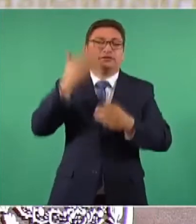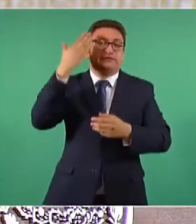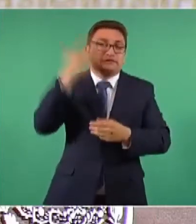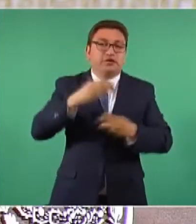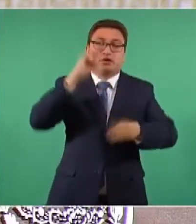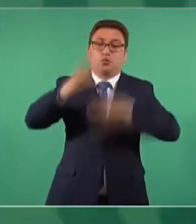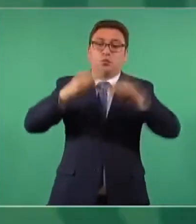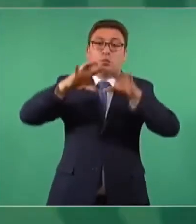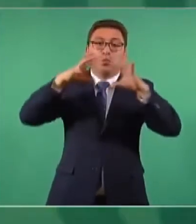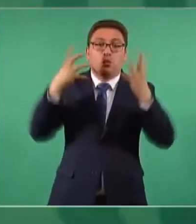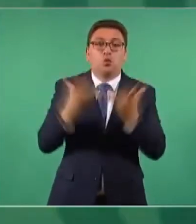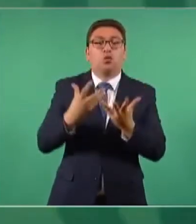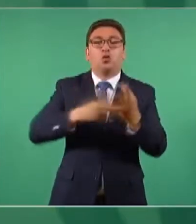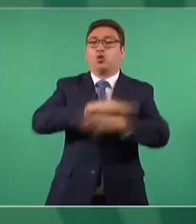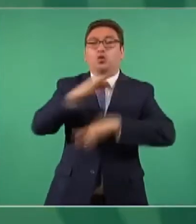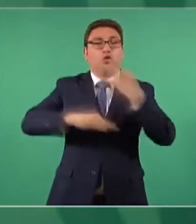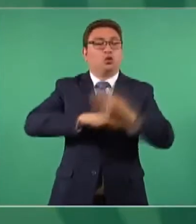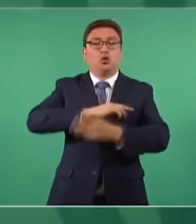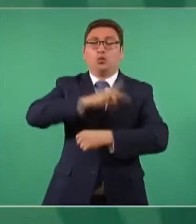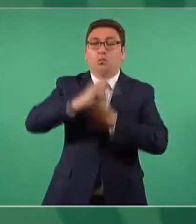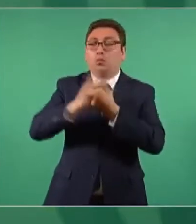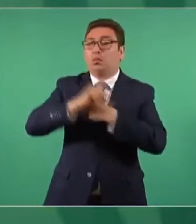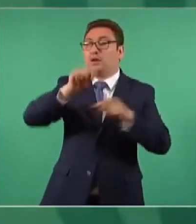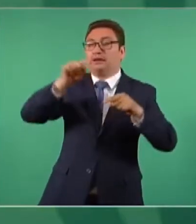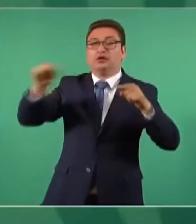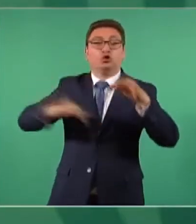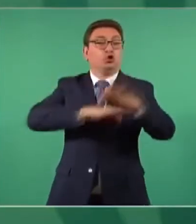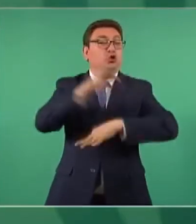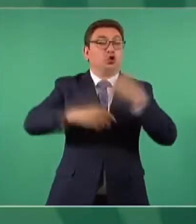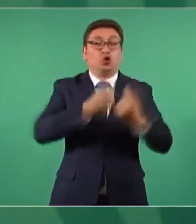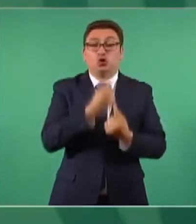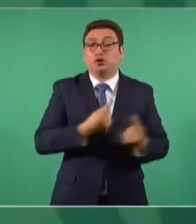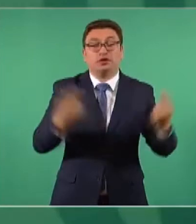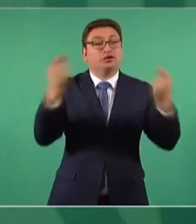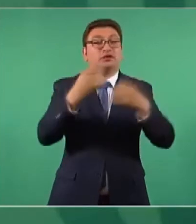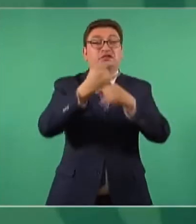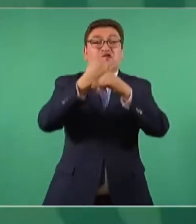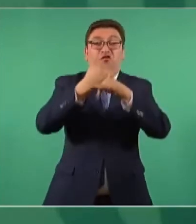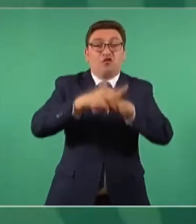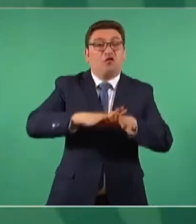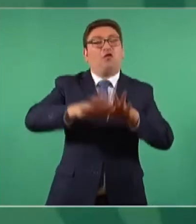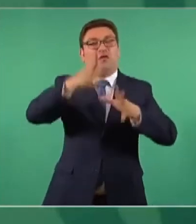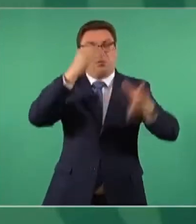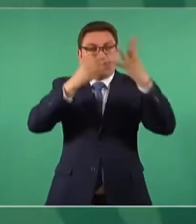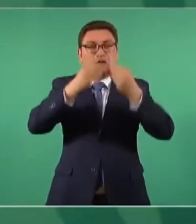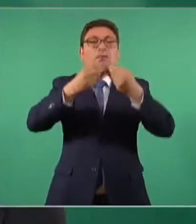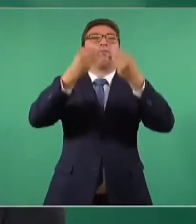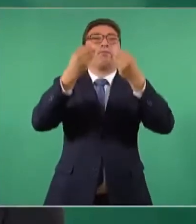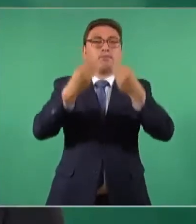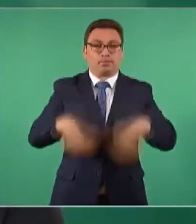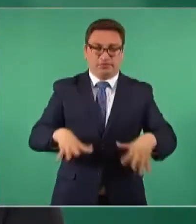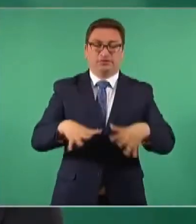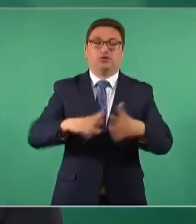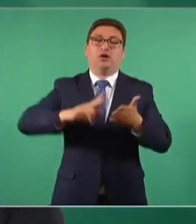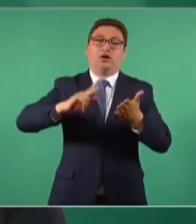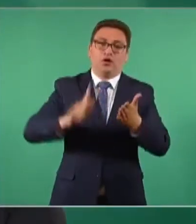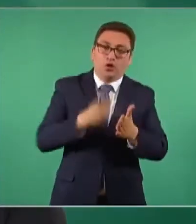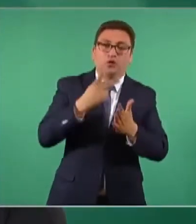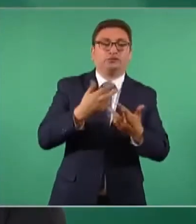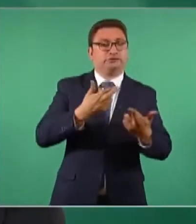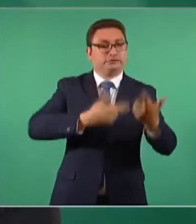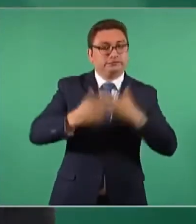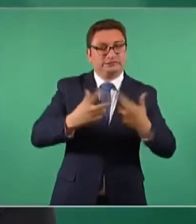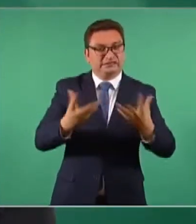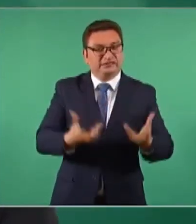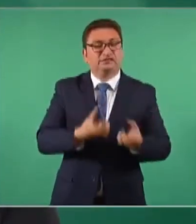En todos los países del mundo, todos los niños del mundo han sufrido pérdidas de aprendizaje y tenemos que recuperar aprendizajes.